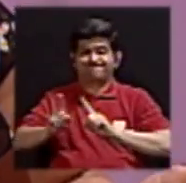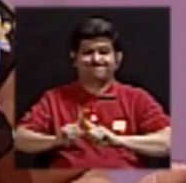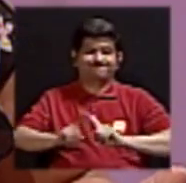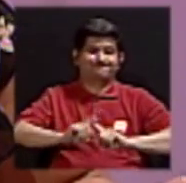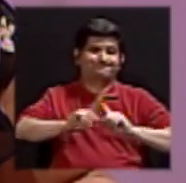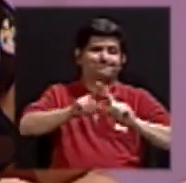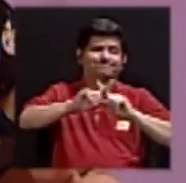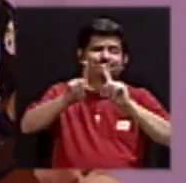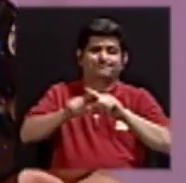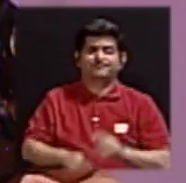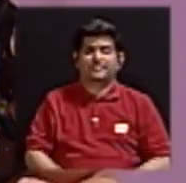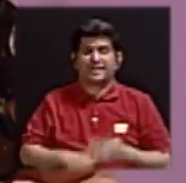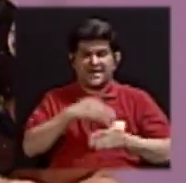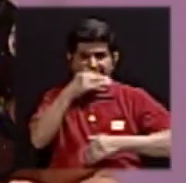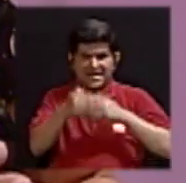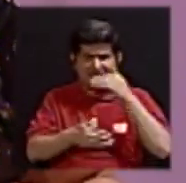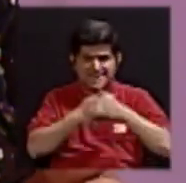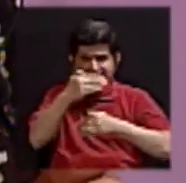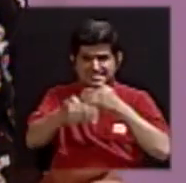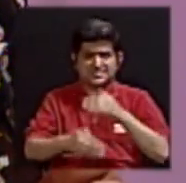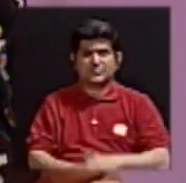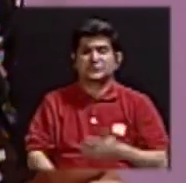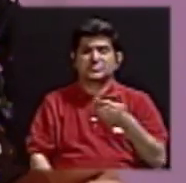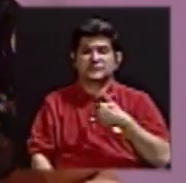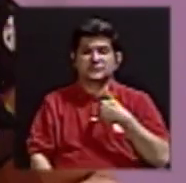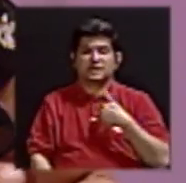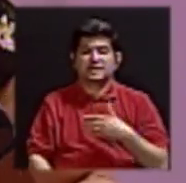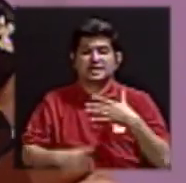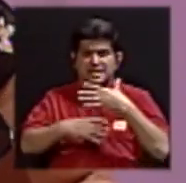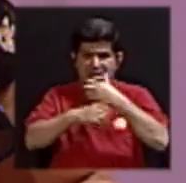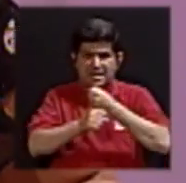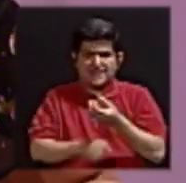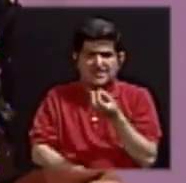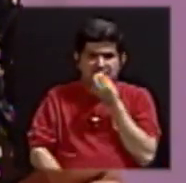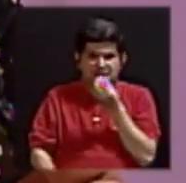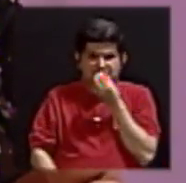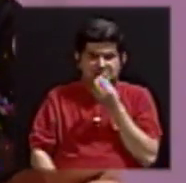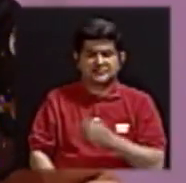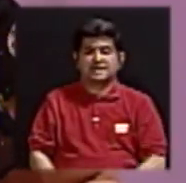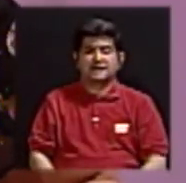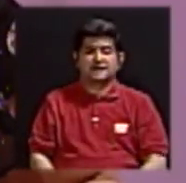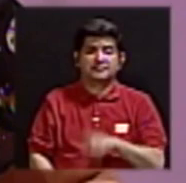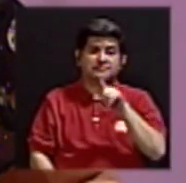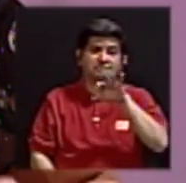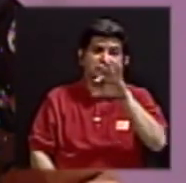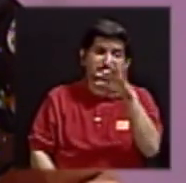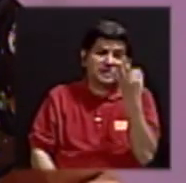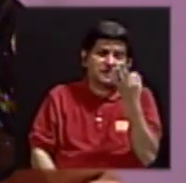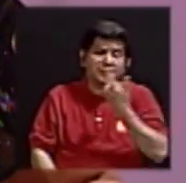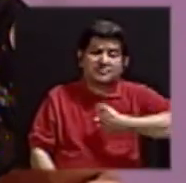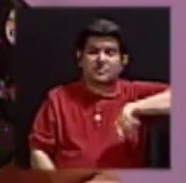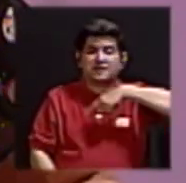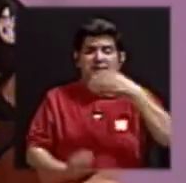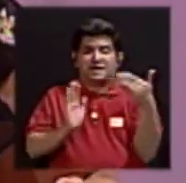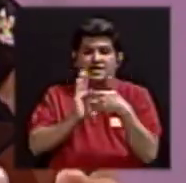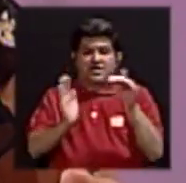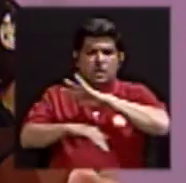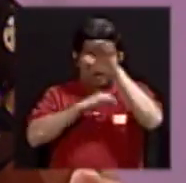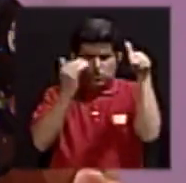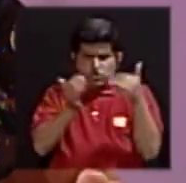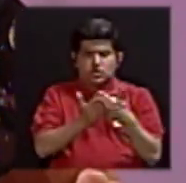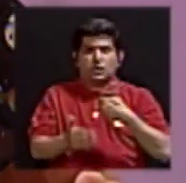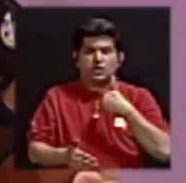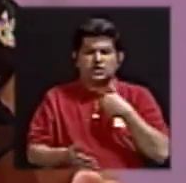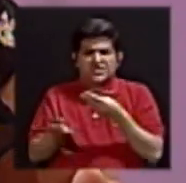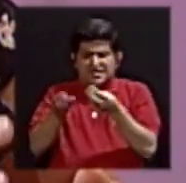en el proceso de la manufactura alimentaria, por decirlo de alguna manera, que nos afecta. Porque todo esto